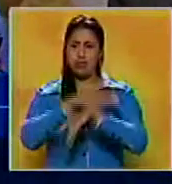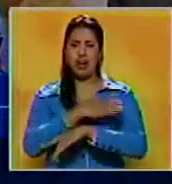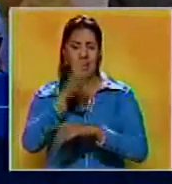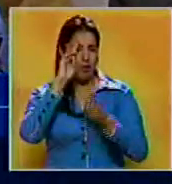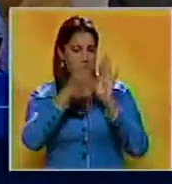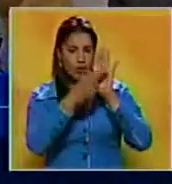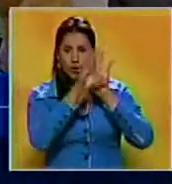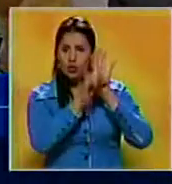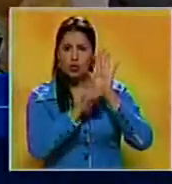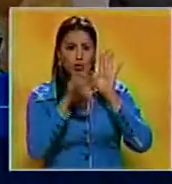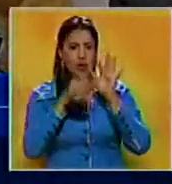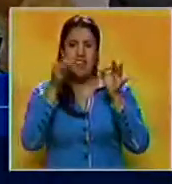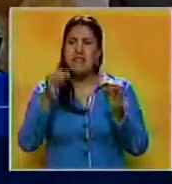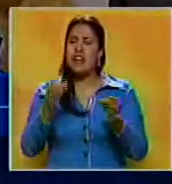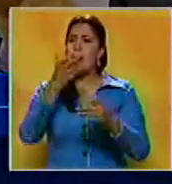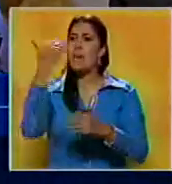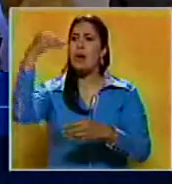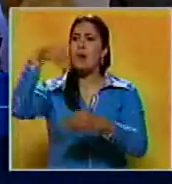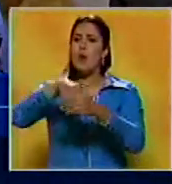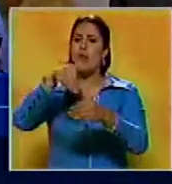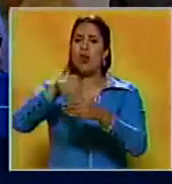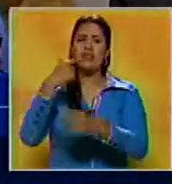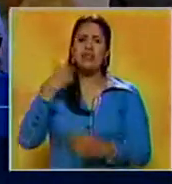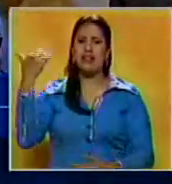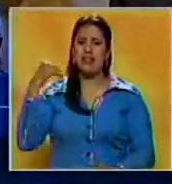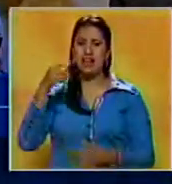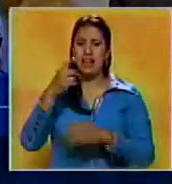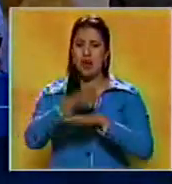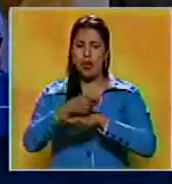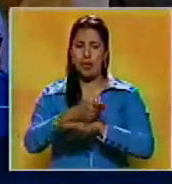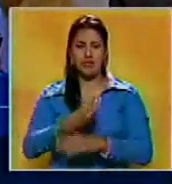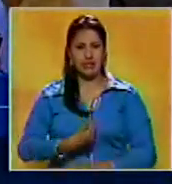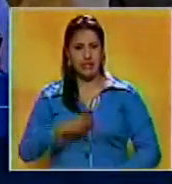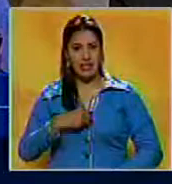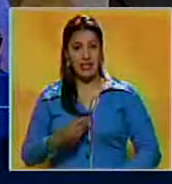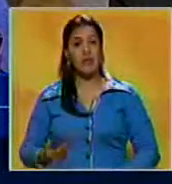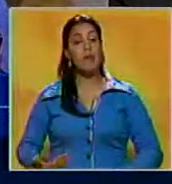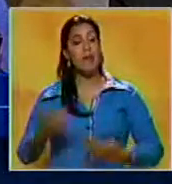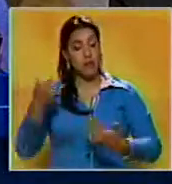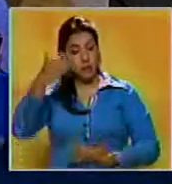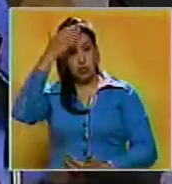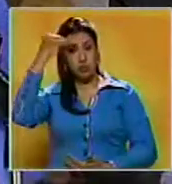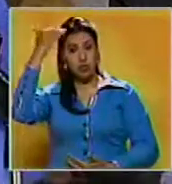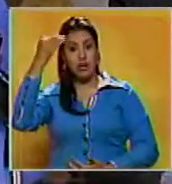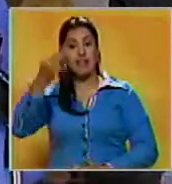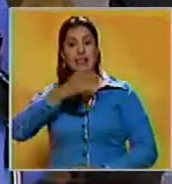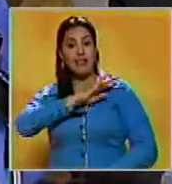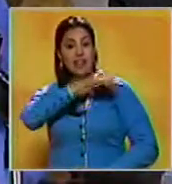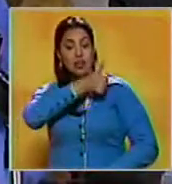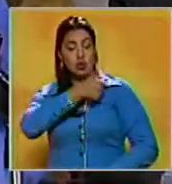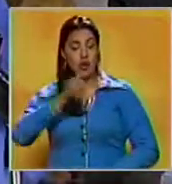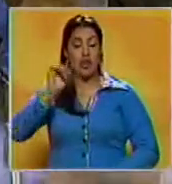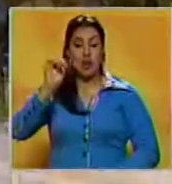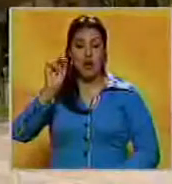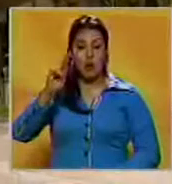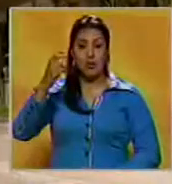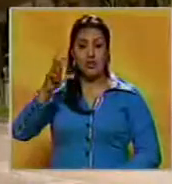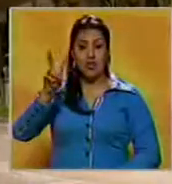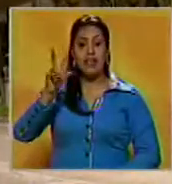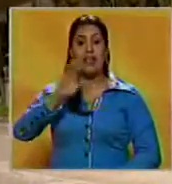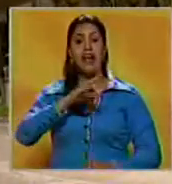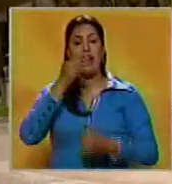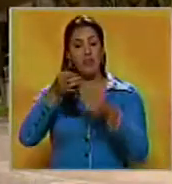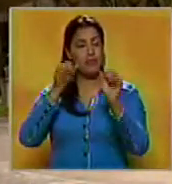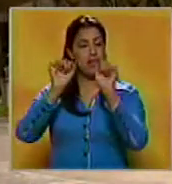inconstitucionales y fija unas elecciones vencidas regionales. Cecilia García Arocha, rectora de la Universidad Central de Venezuela,